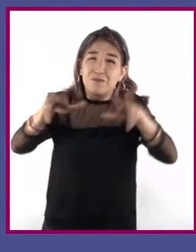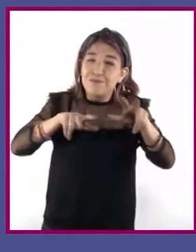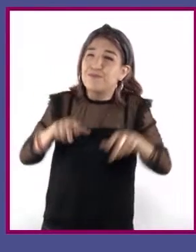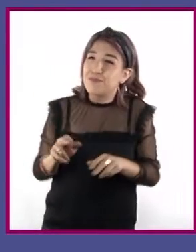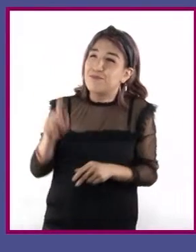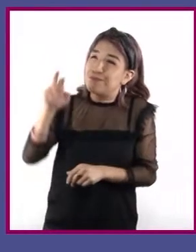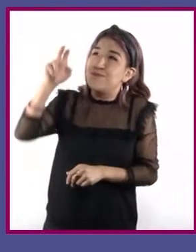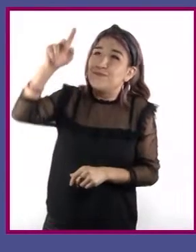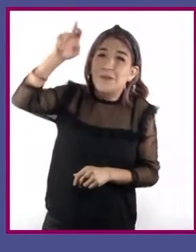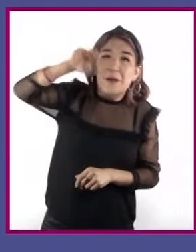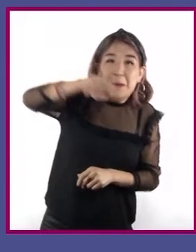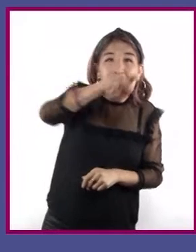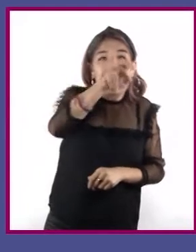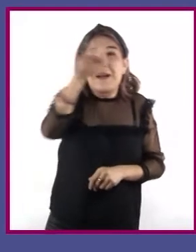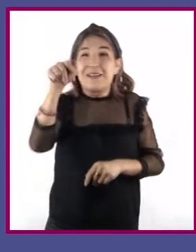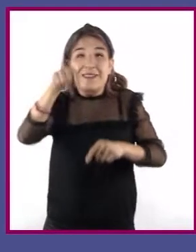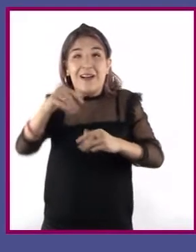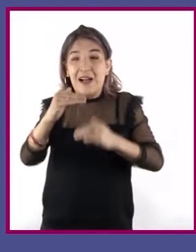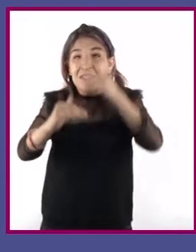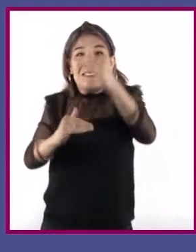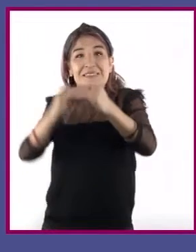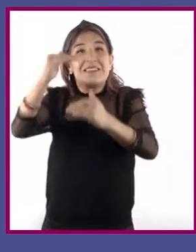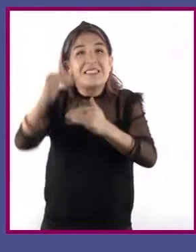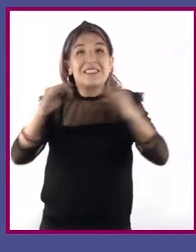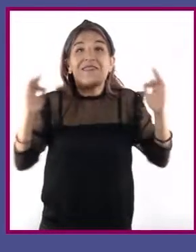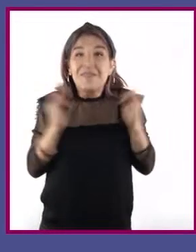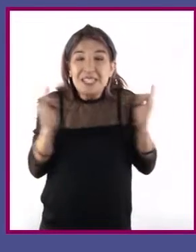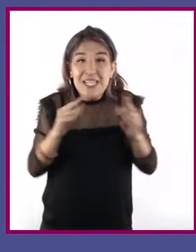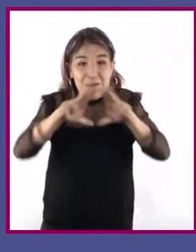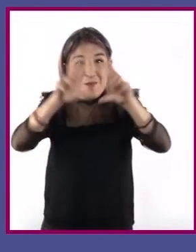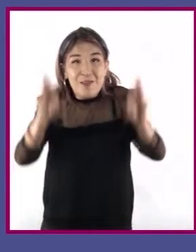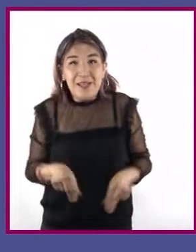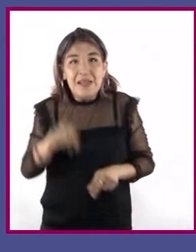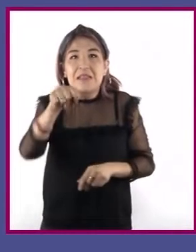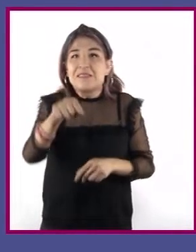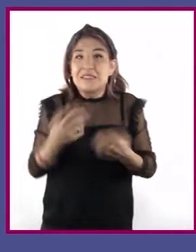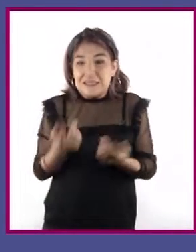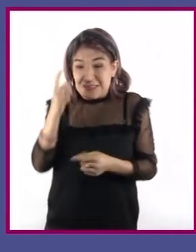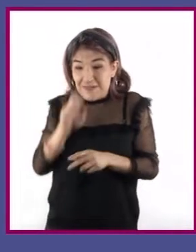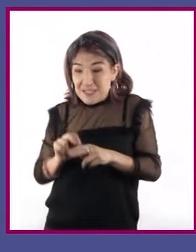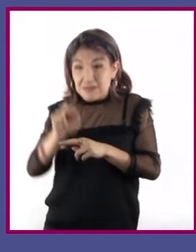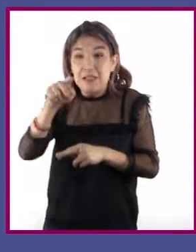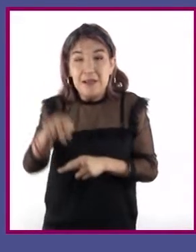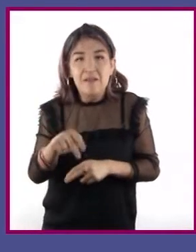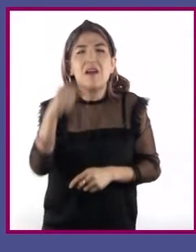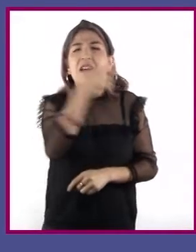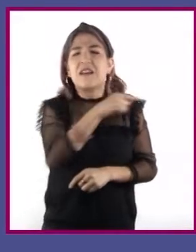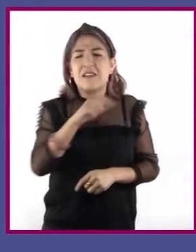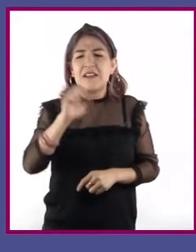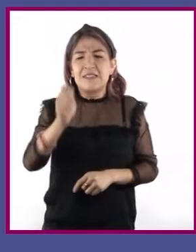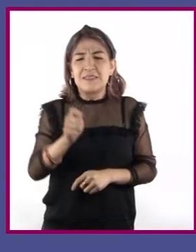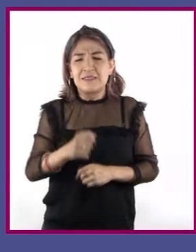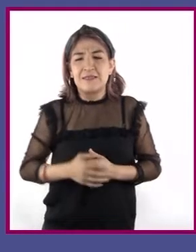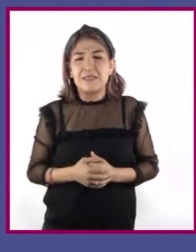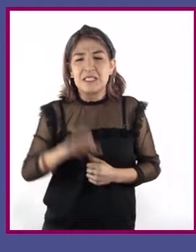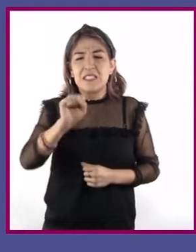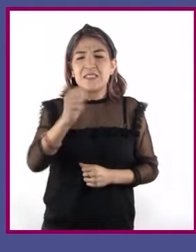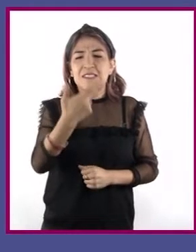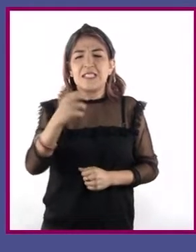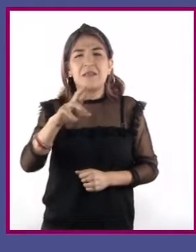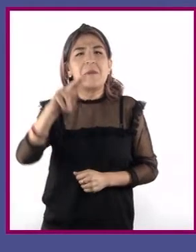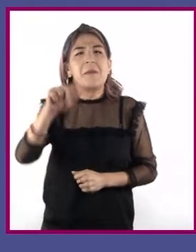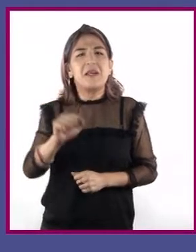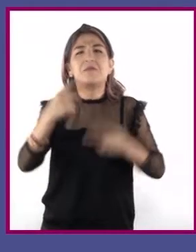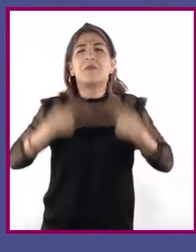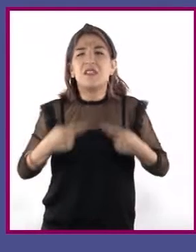de un bloque de hielo a otro, con un abismo de por medio. Los Sherpas son los encargados de armar las puertas que